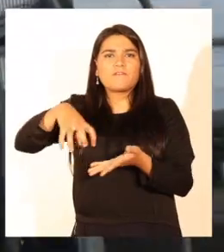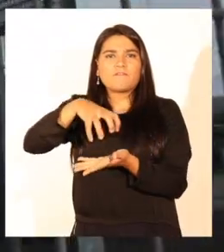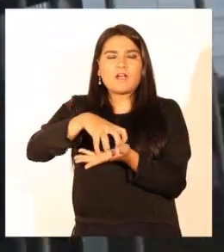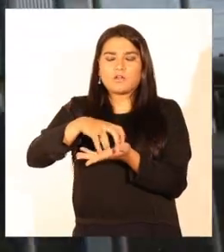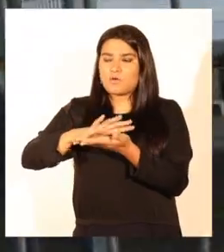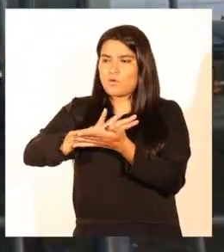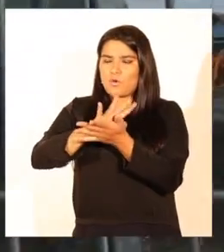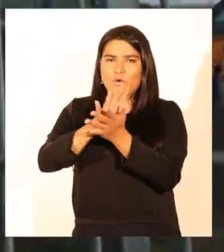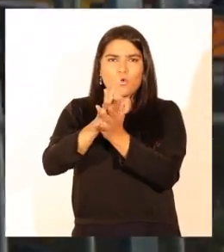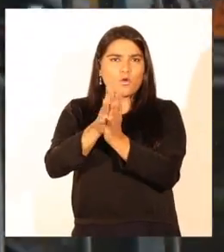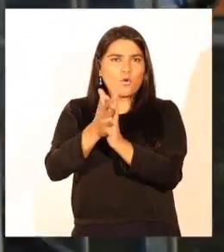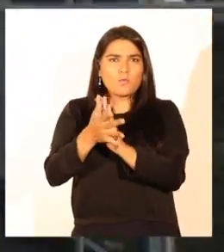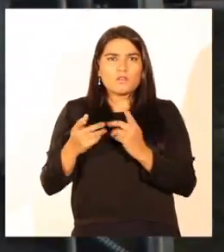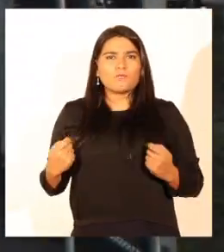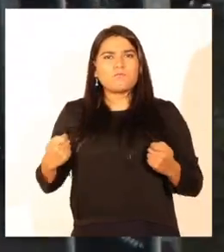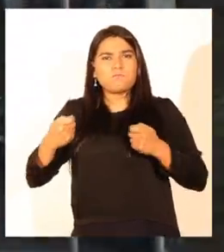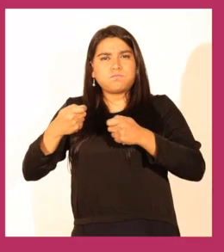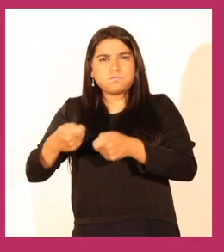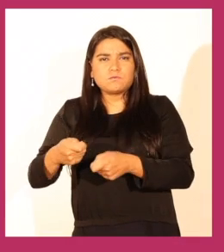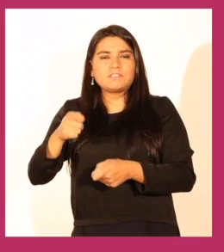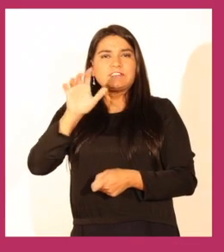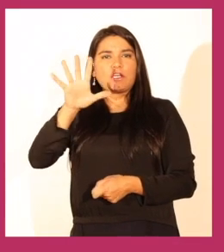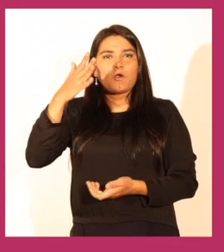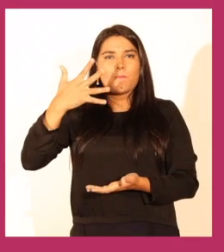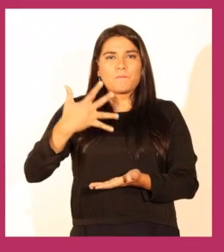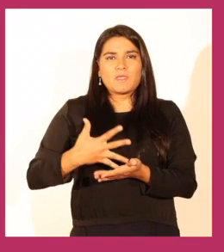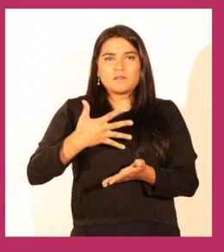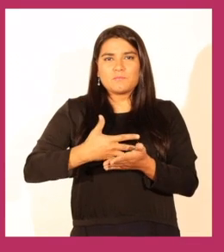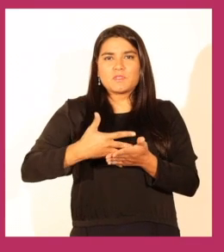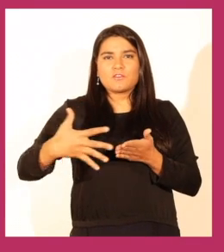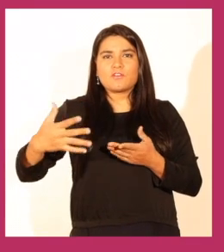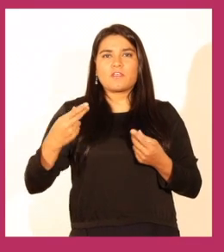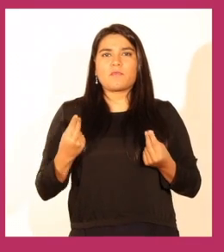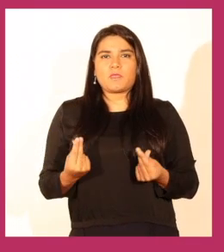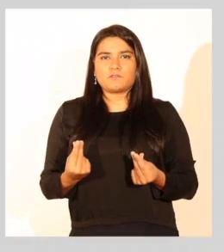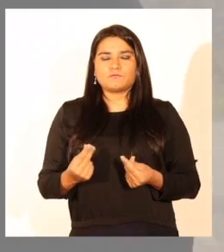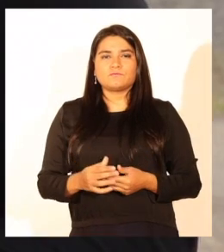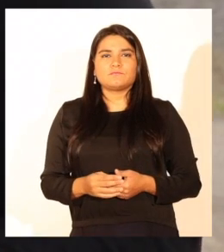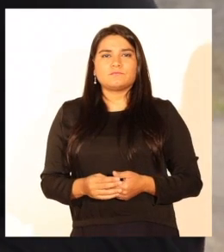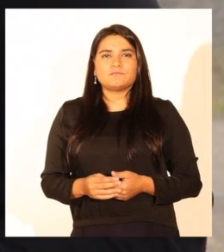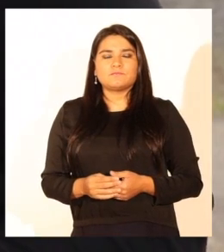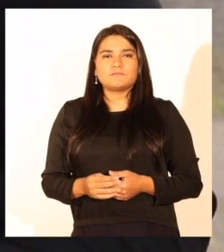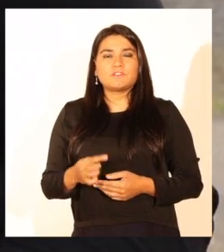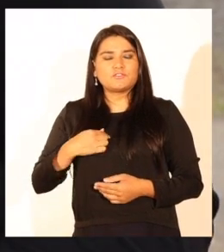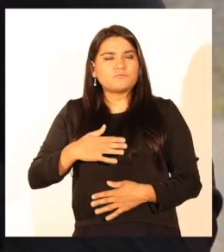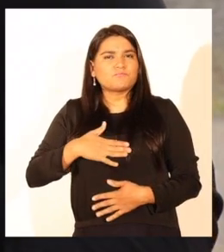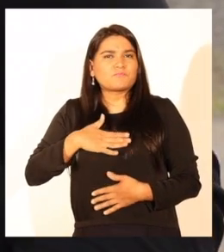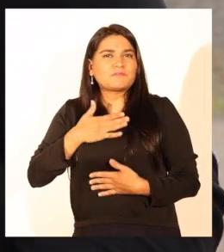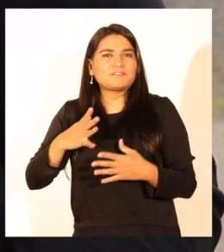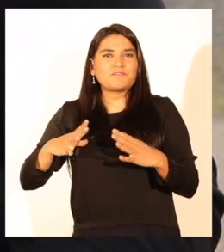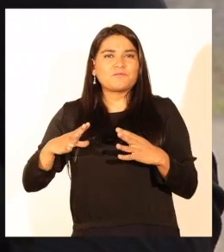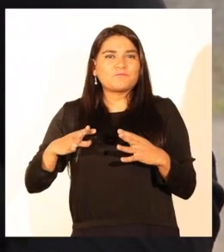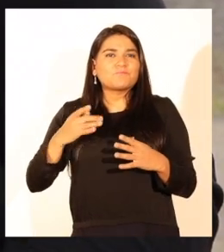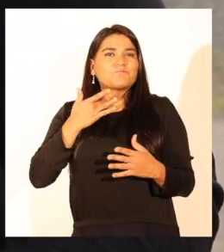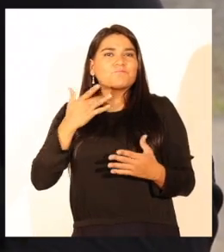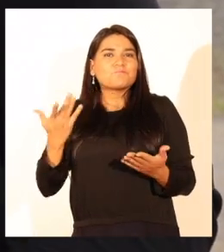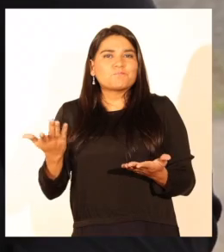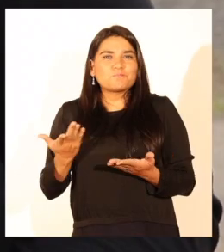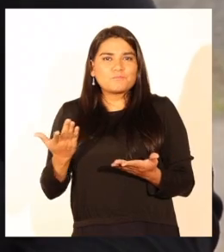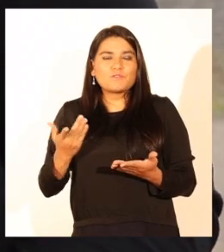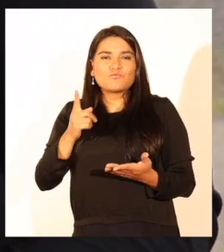barrios completos con una inversión total de 5 mil millones de pesos. Me siento feliz porque